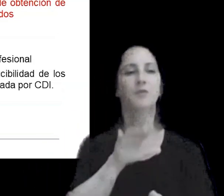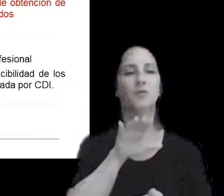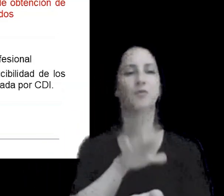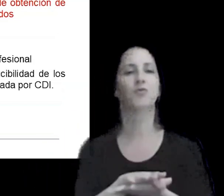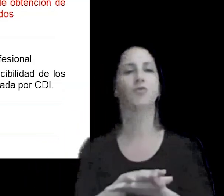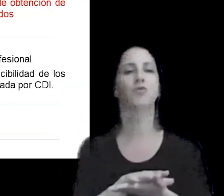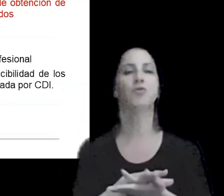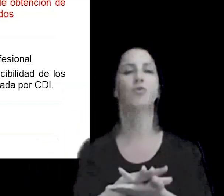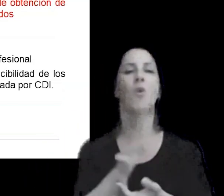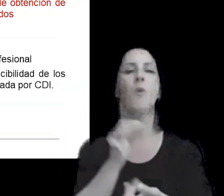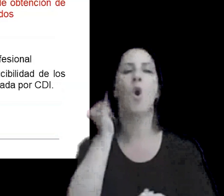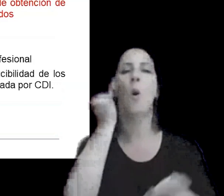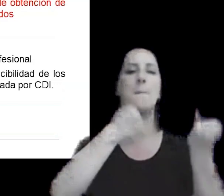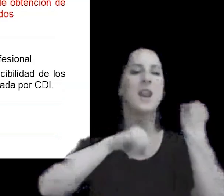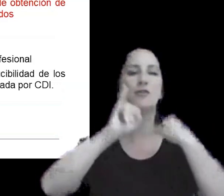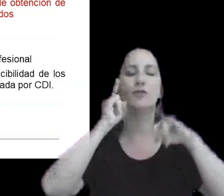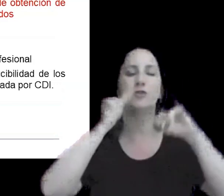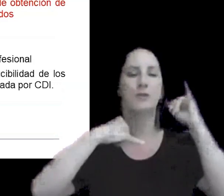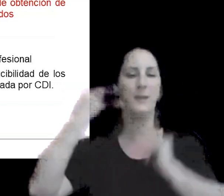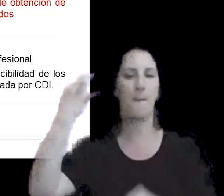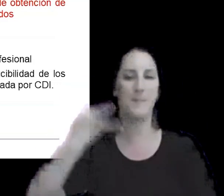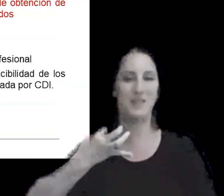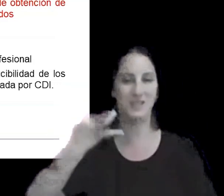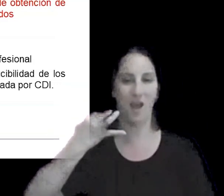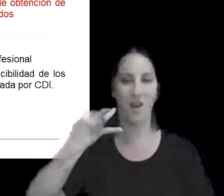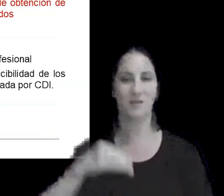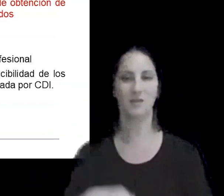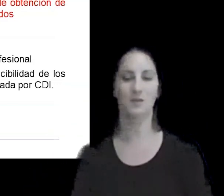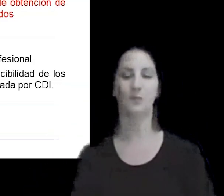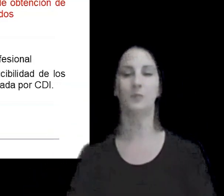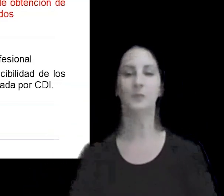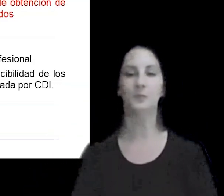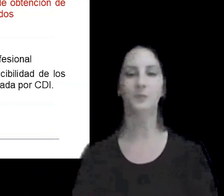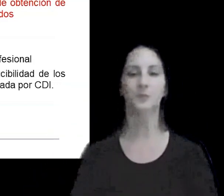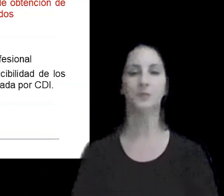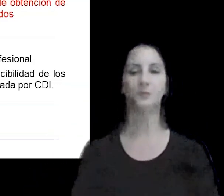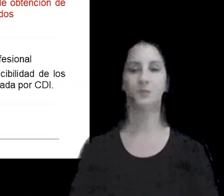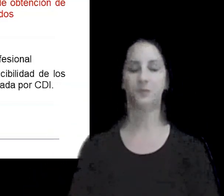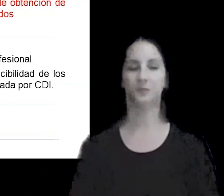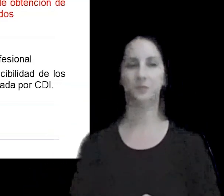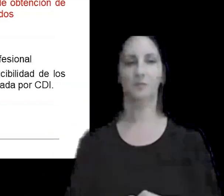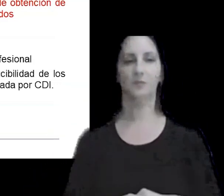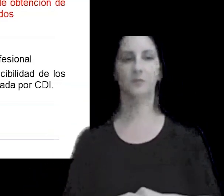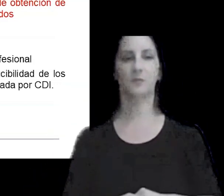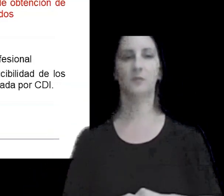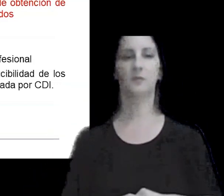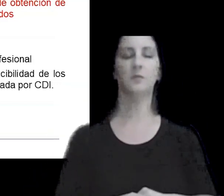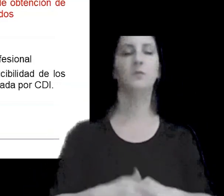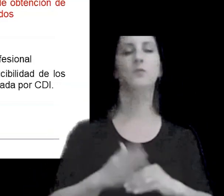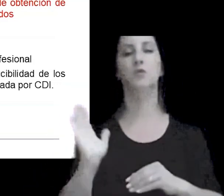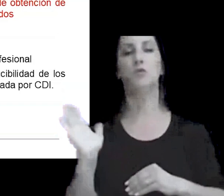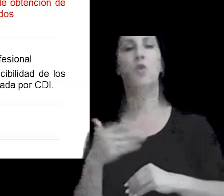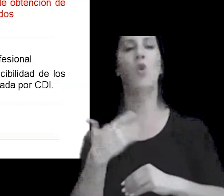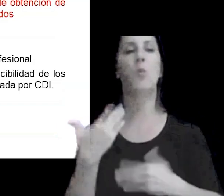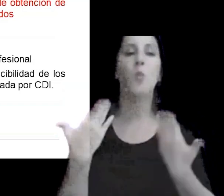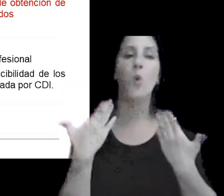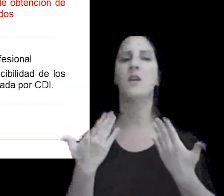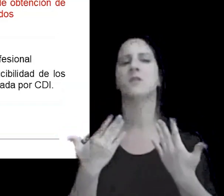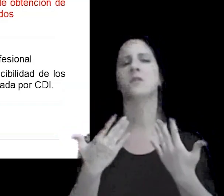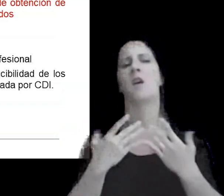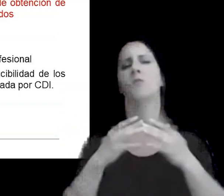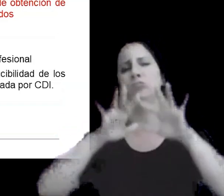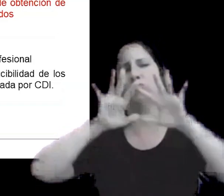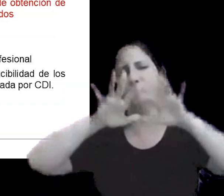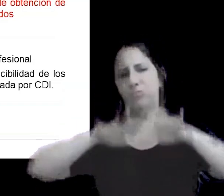operaciones especiales todo esto naturalmente puede tener una extensión muy amplia